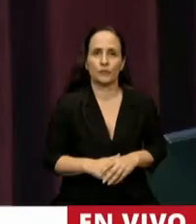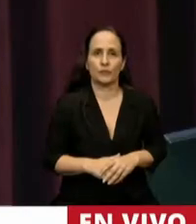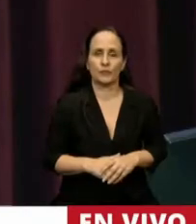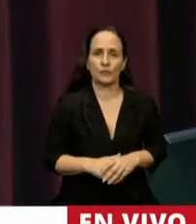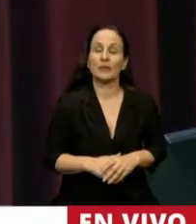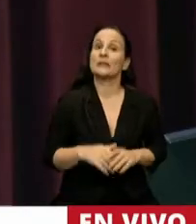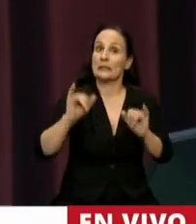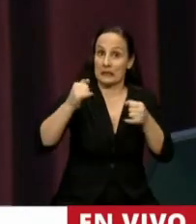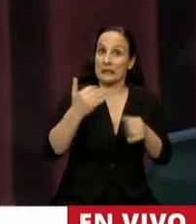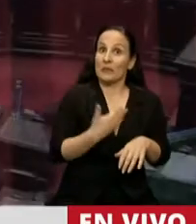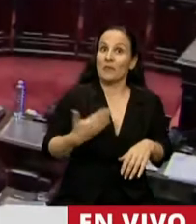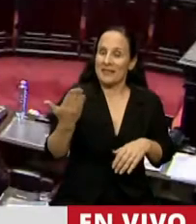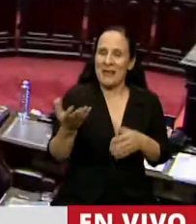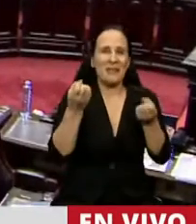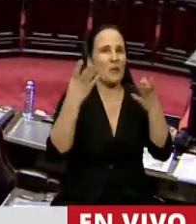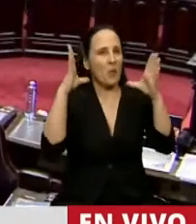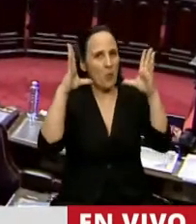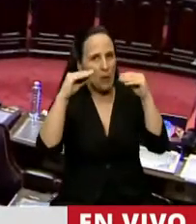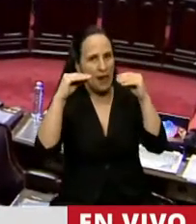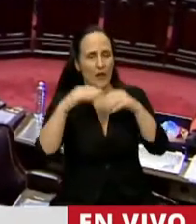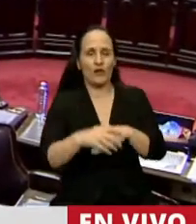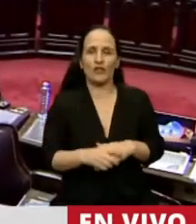Sí, Presidente, buenas noches.